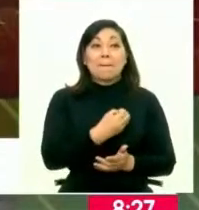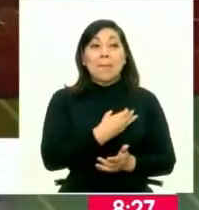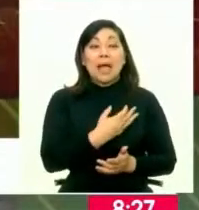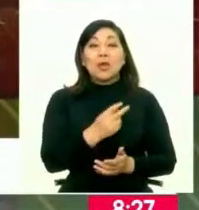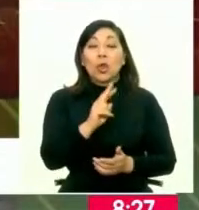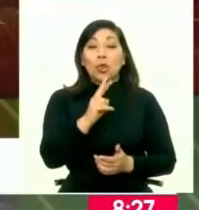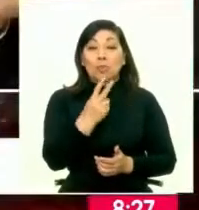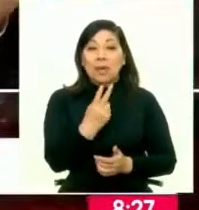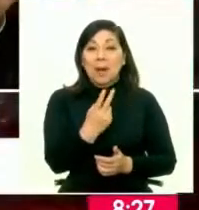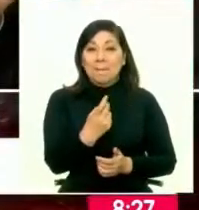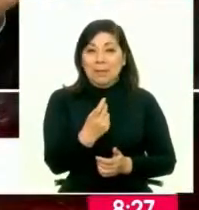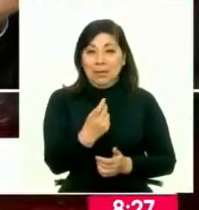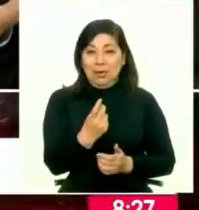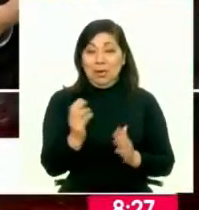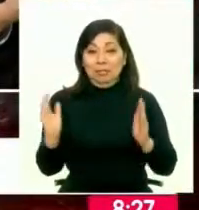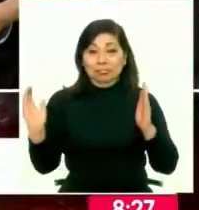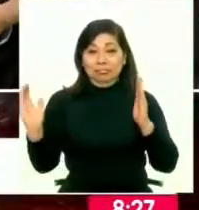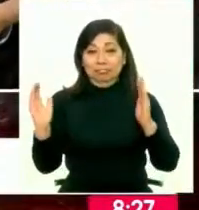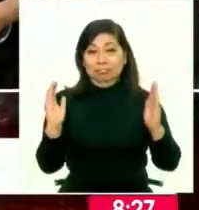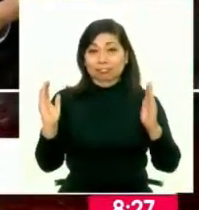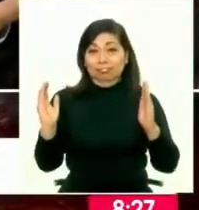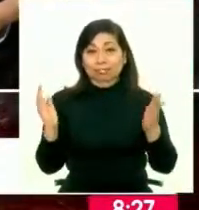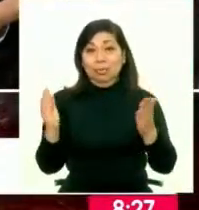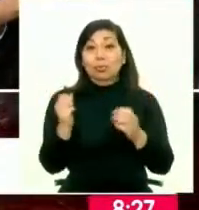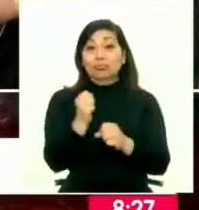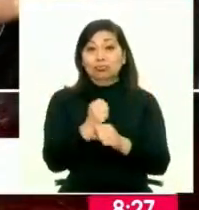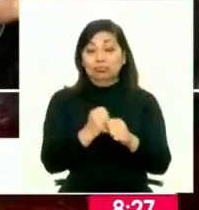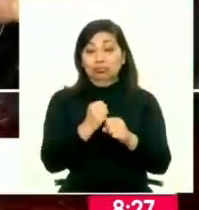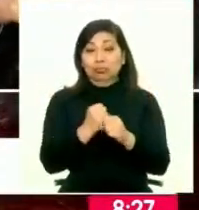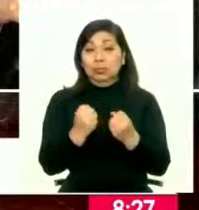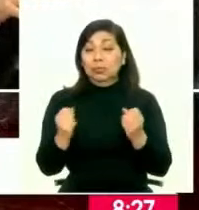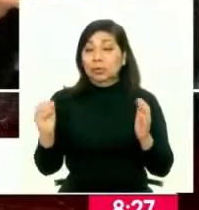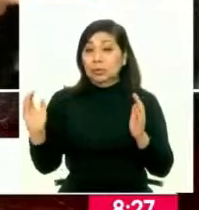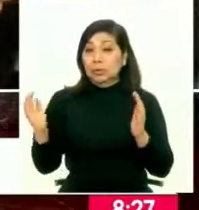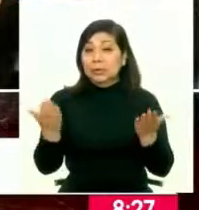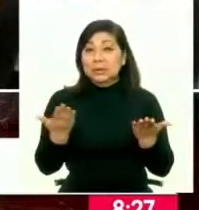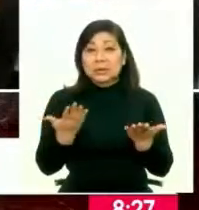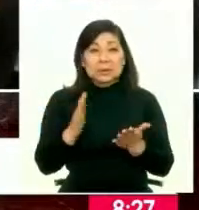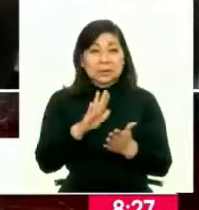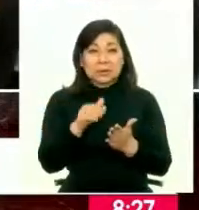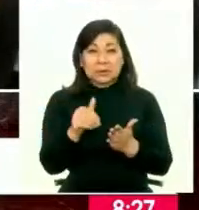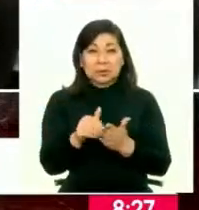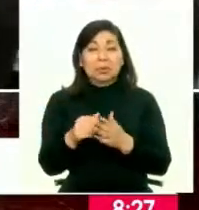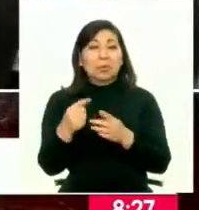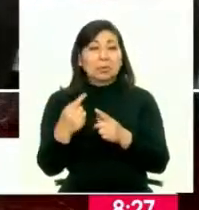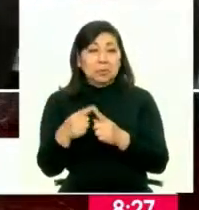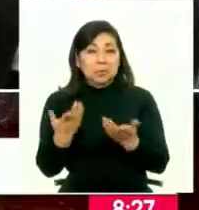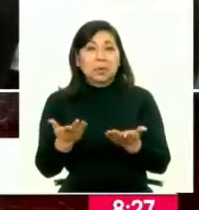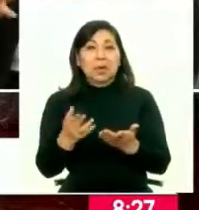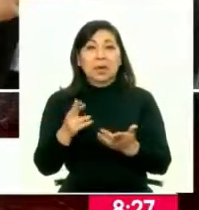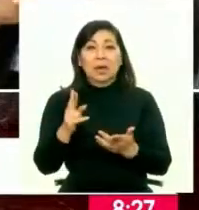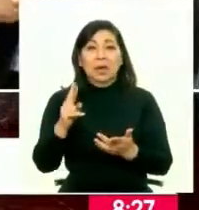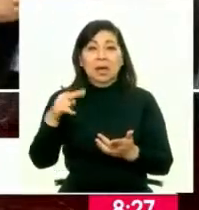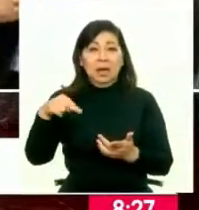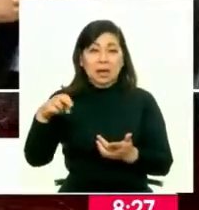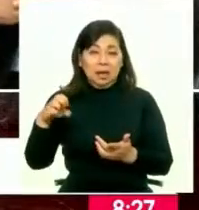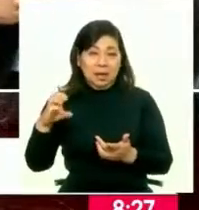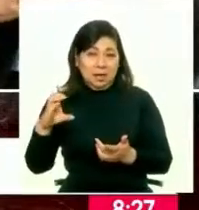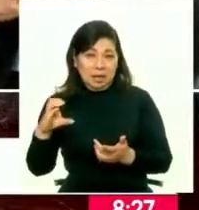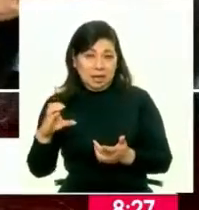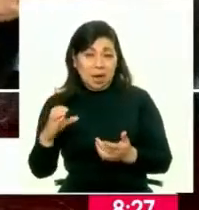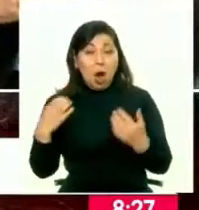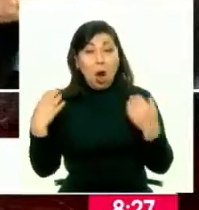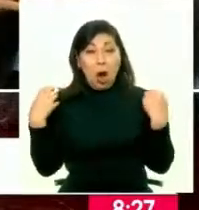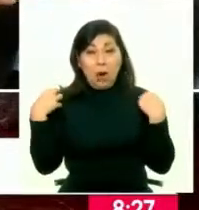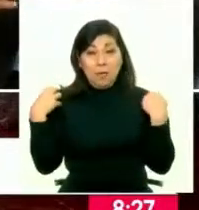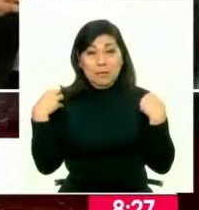del 2021. Pero lo interesante es que ha sido un trabajo en donde han participado casi todas las áreas del Reniek, desde la